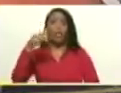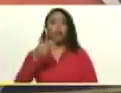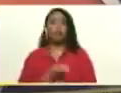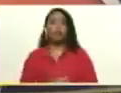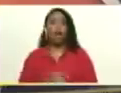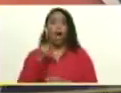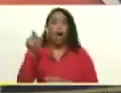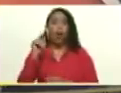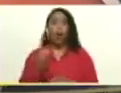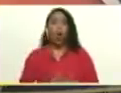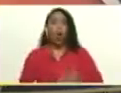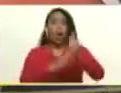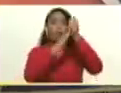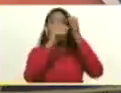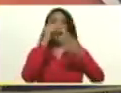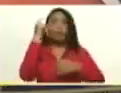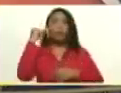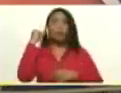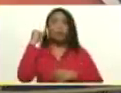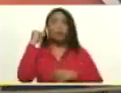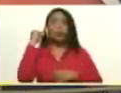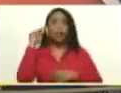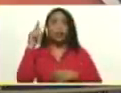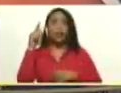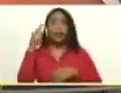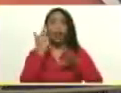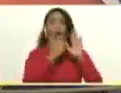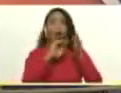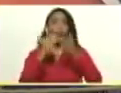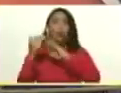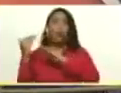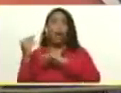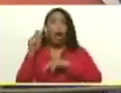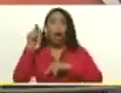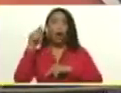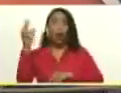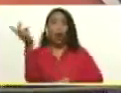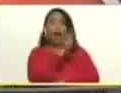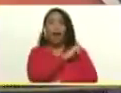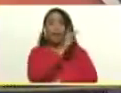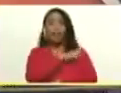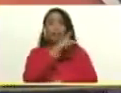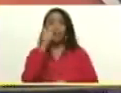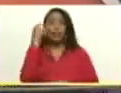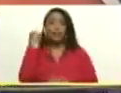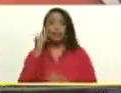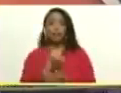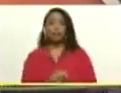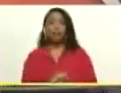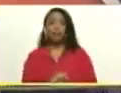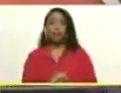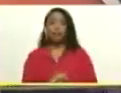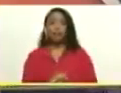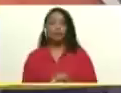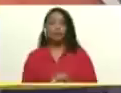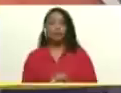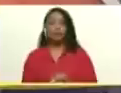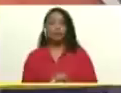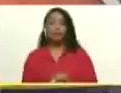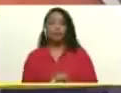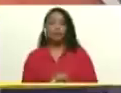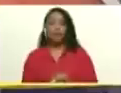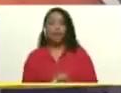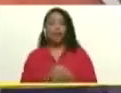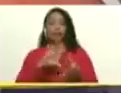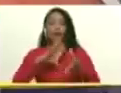ahí con los líderes y lideresas de los consejos comunales, las comunas, ahí con los jefas, las jefas y jefes de los